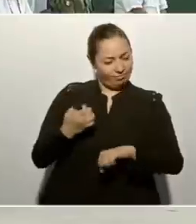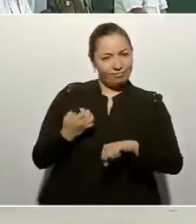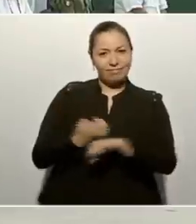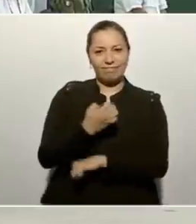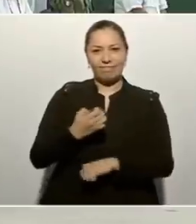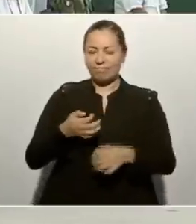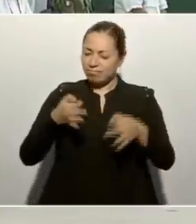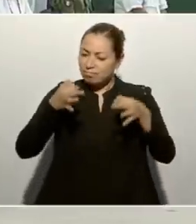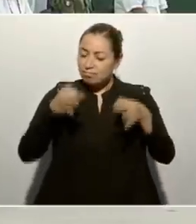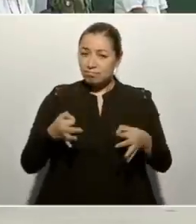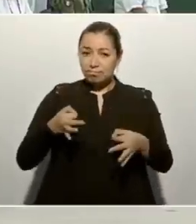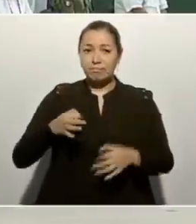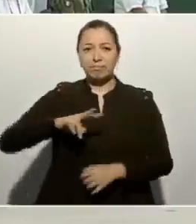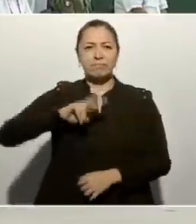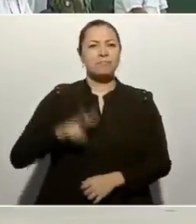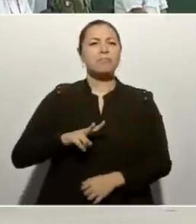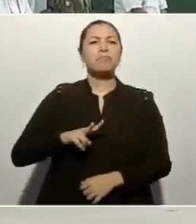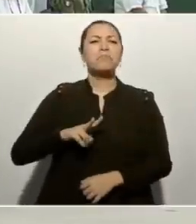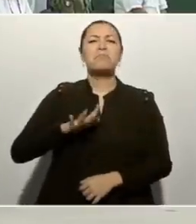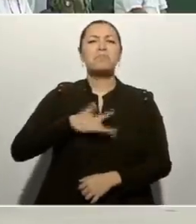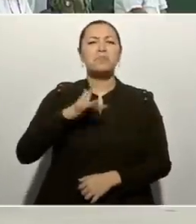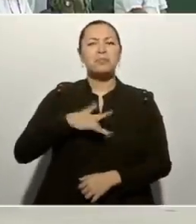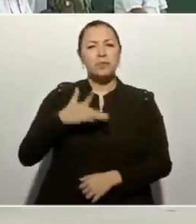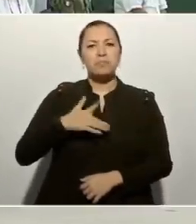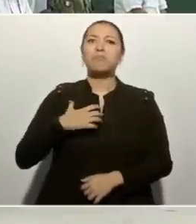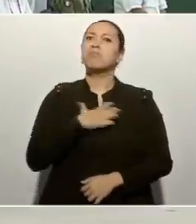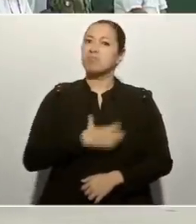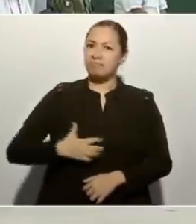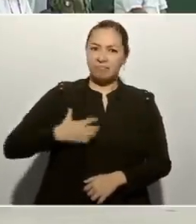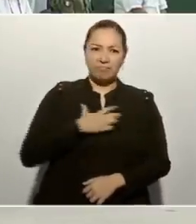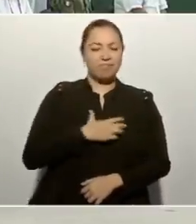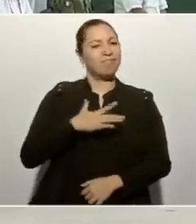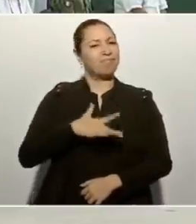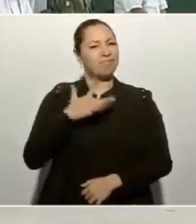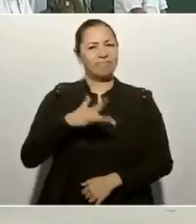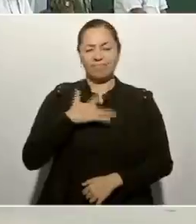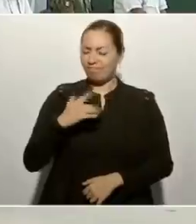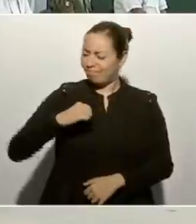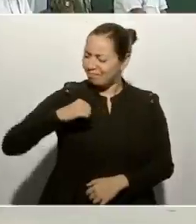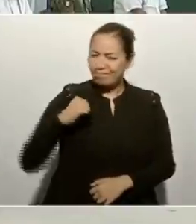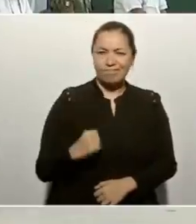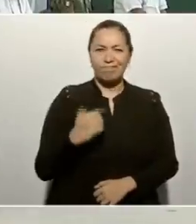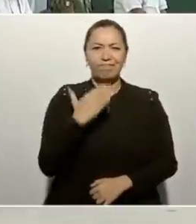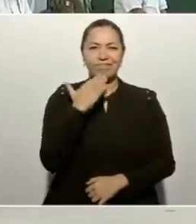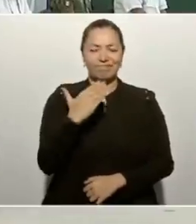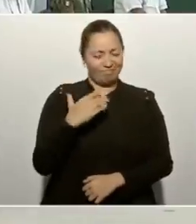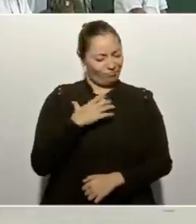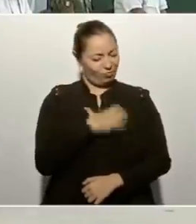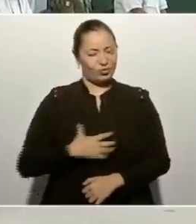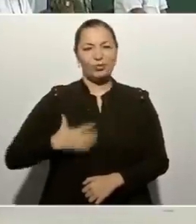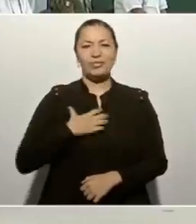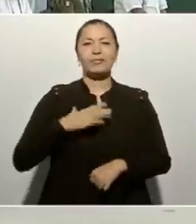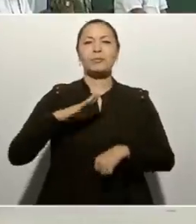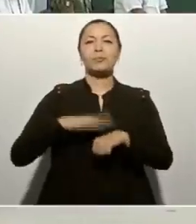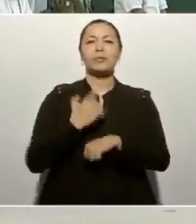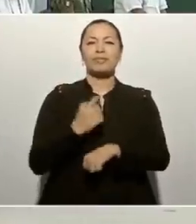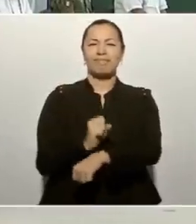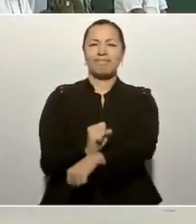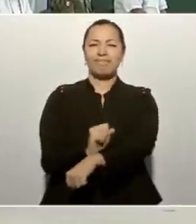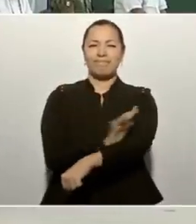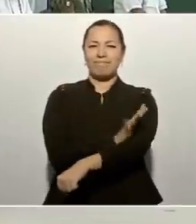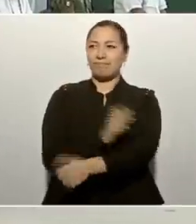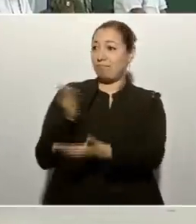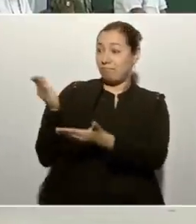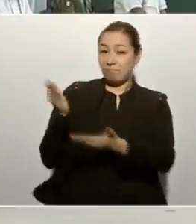Realmente, pues siempre muy motivante. Nos sentimos a todo dar contentos, entusiasmados, motivados, porque